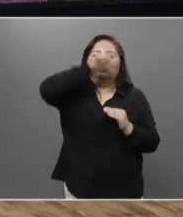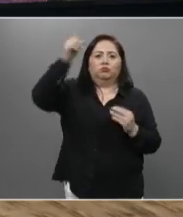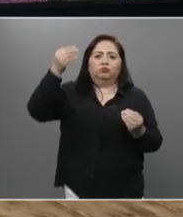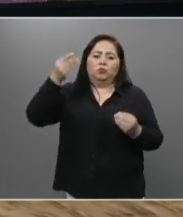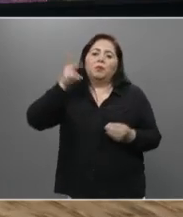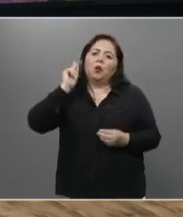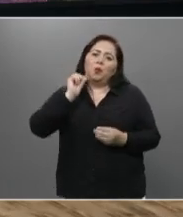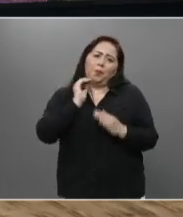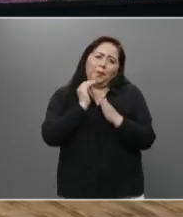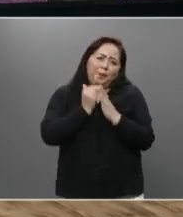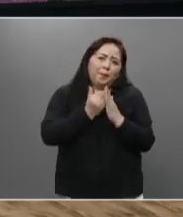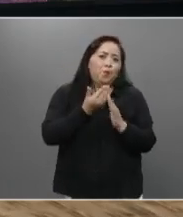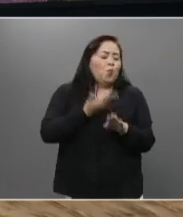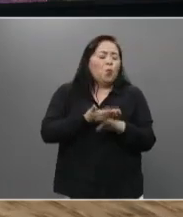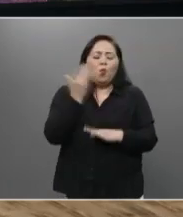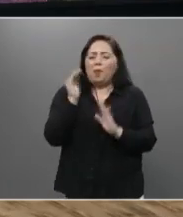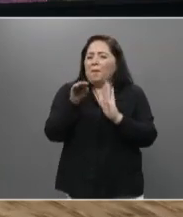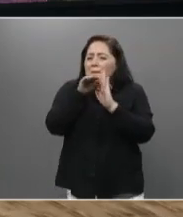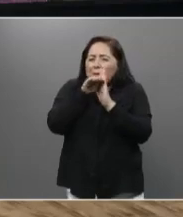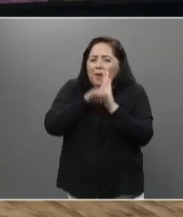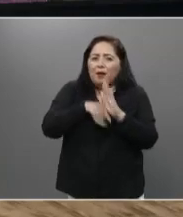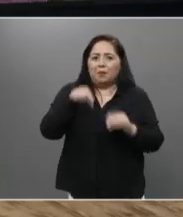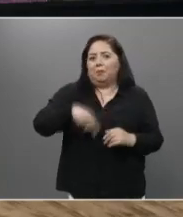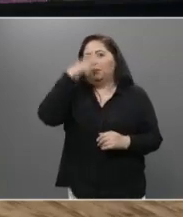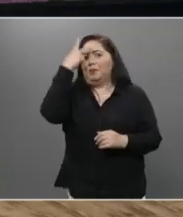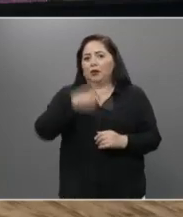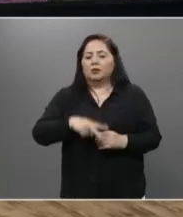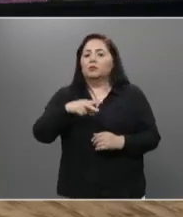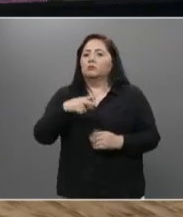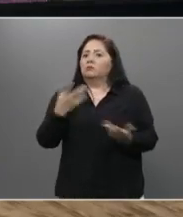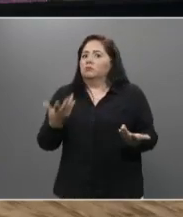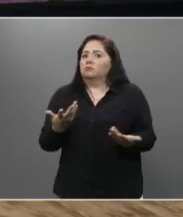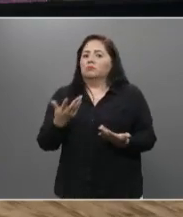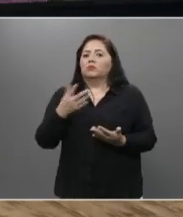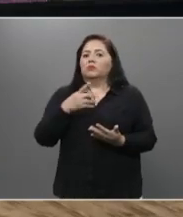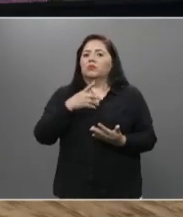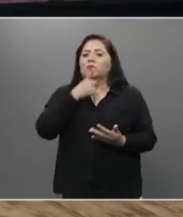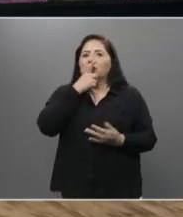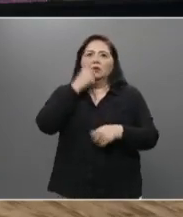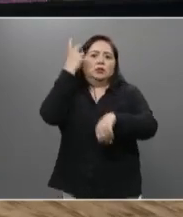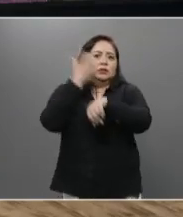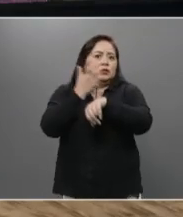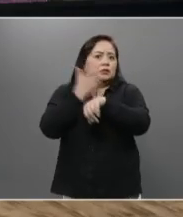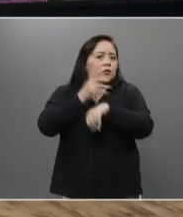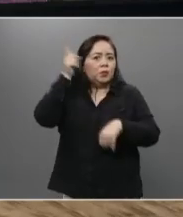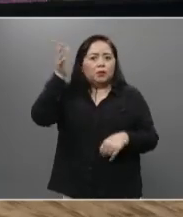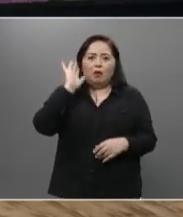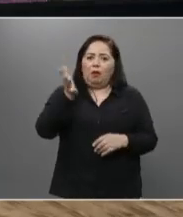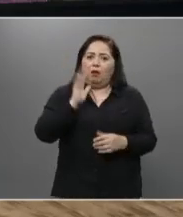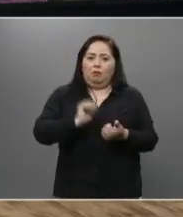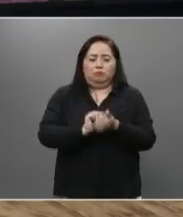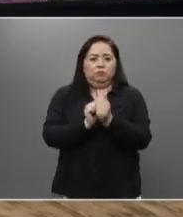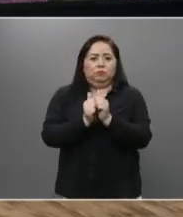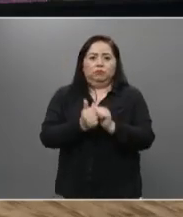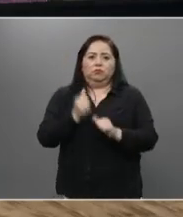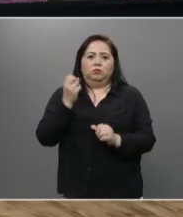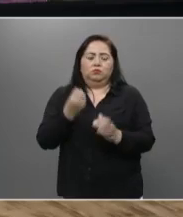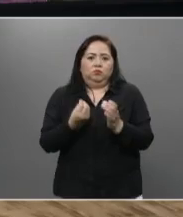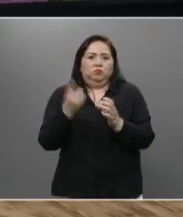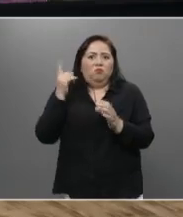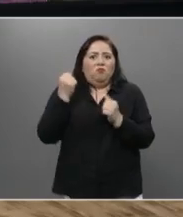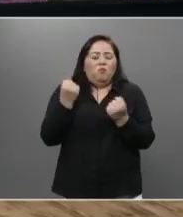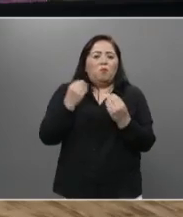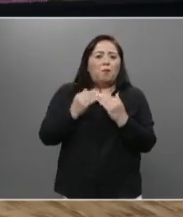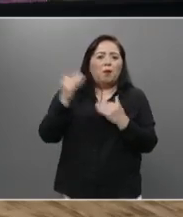no es relativamente menor. Es muy menor. No se diga con respecto a Estados Unidos, que ya está convirtiéndose en un nuevo foco,